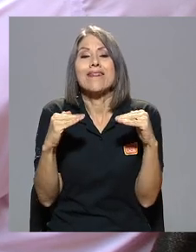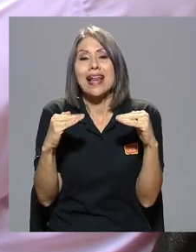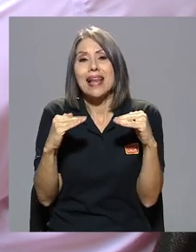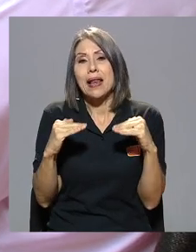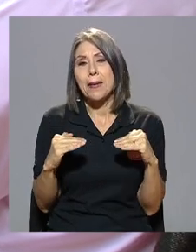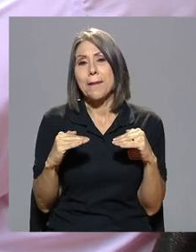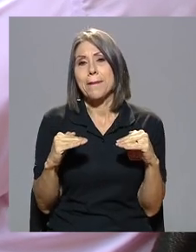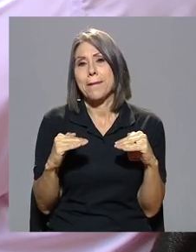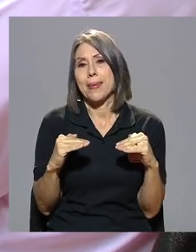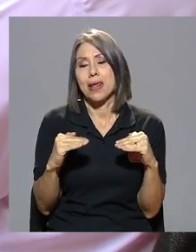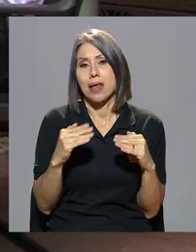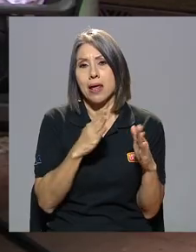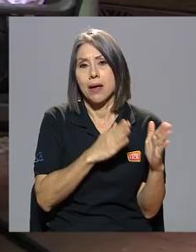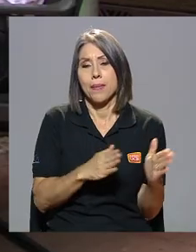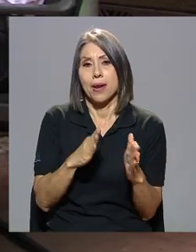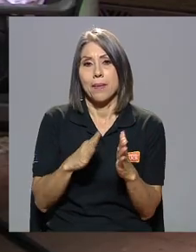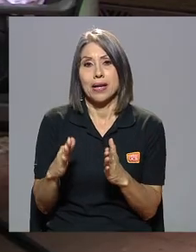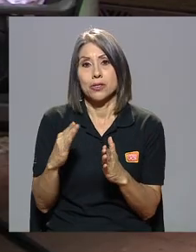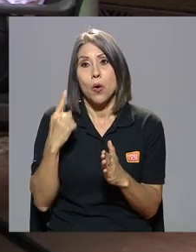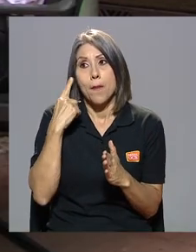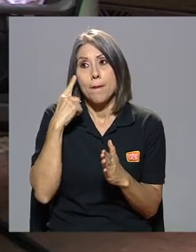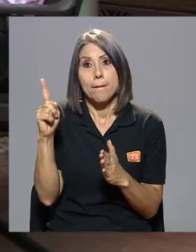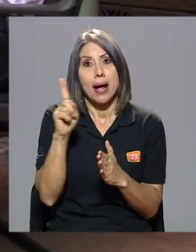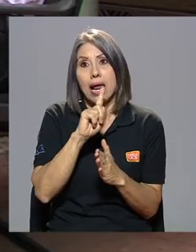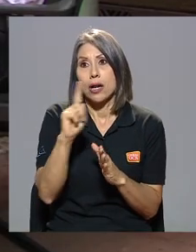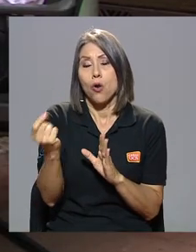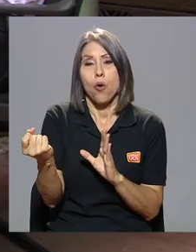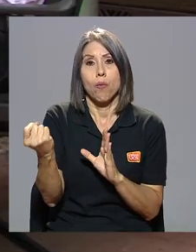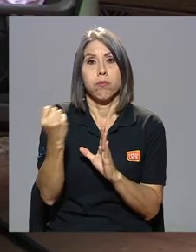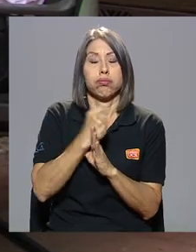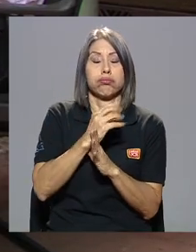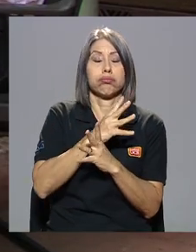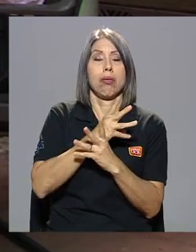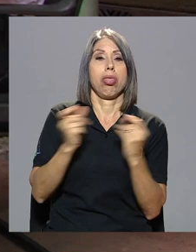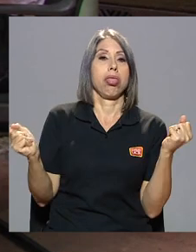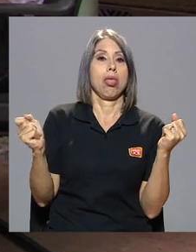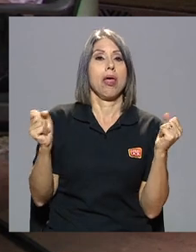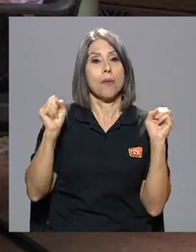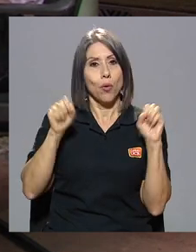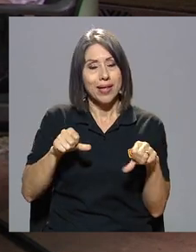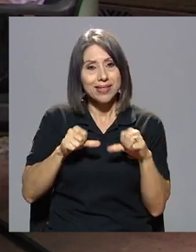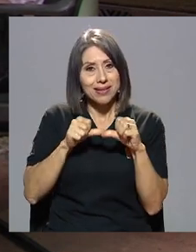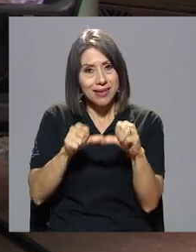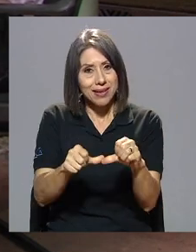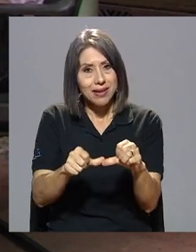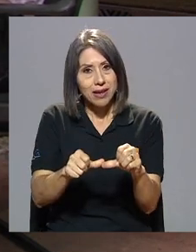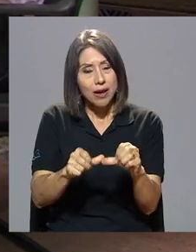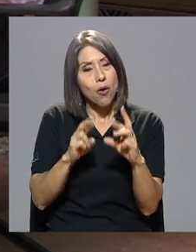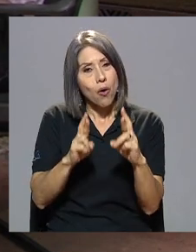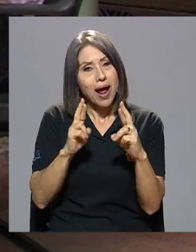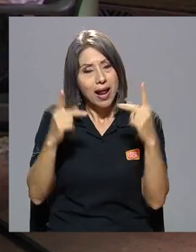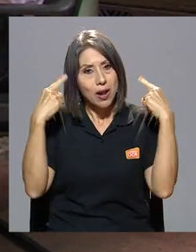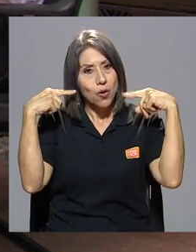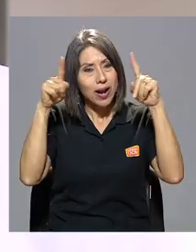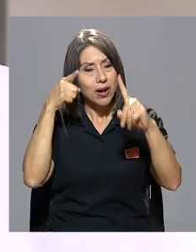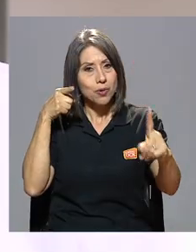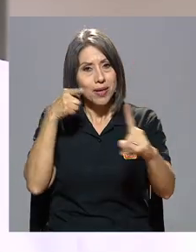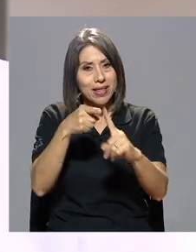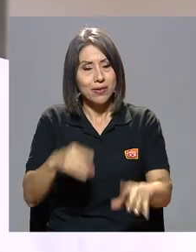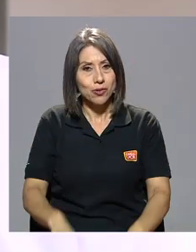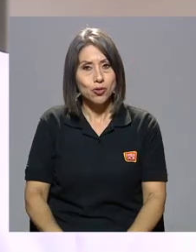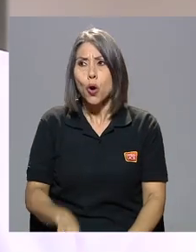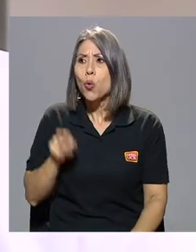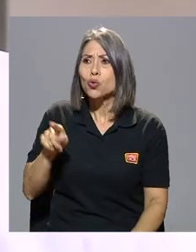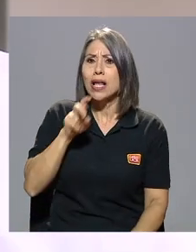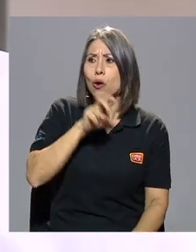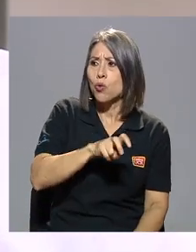de preparación simplemente para que no nos desaparecieran y poder seguir y ojalá lograr nuestros objetivos entonces